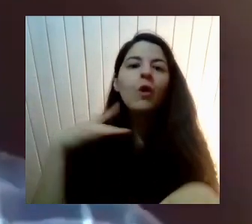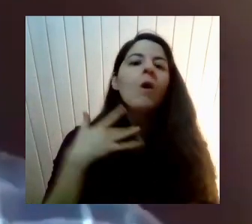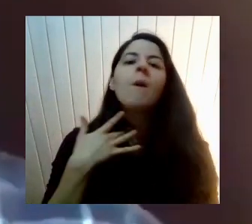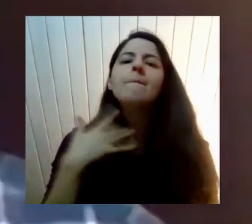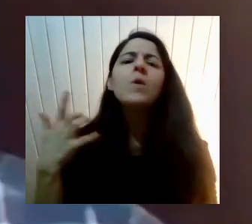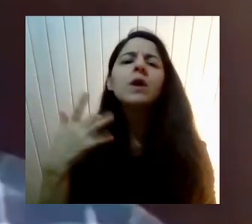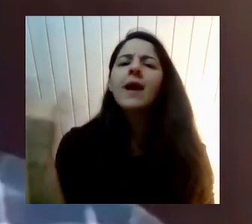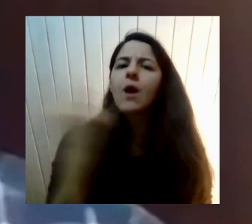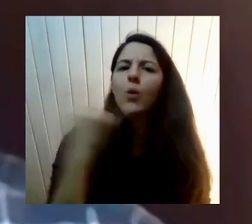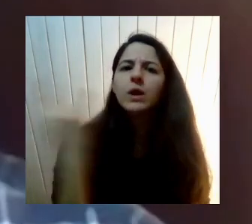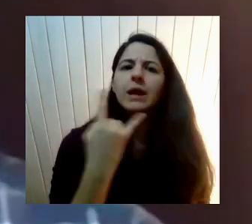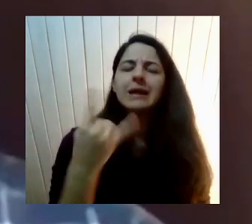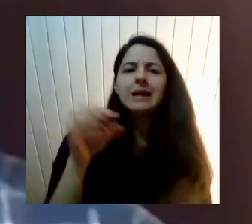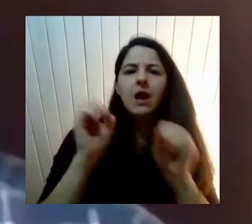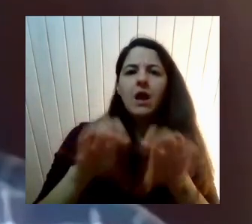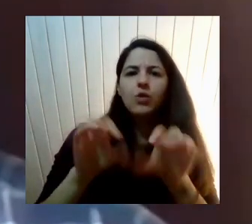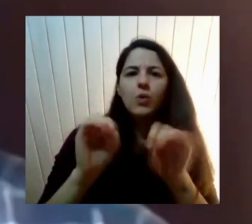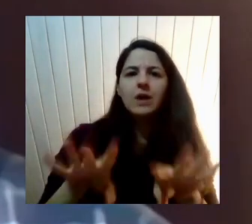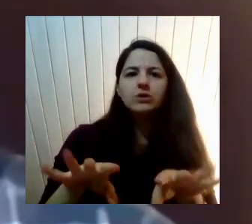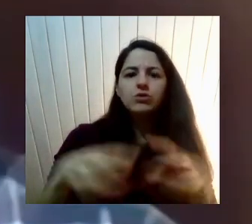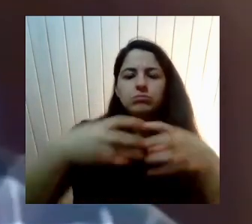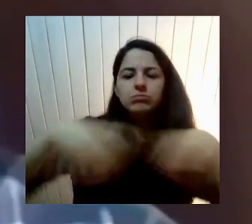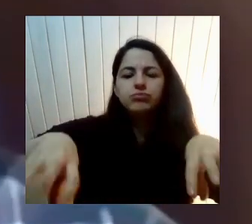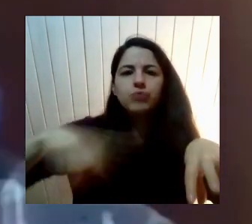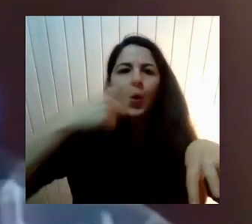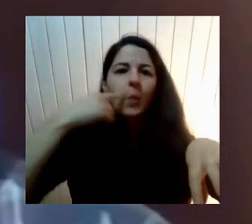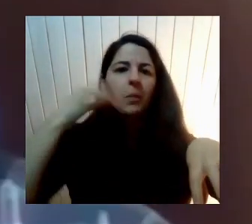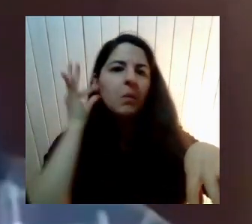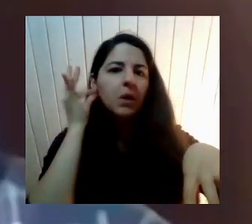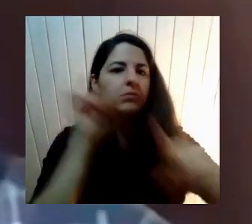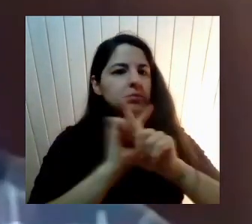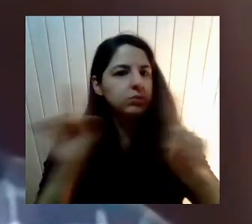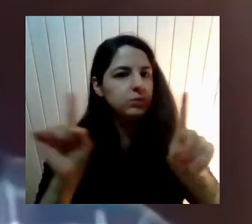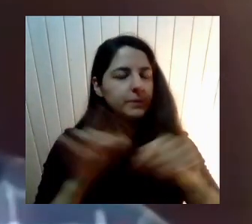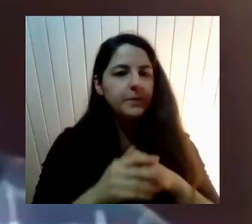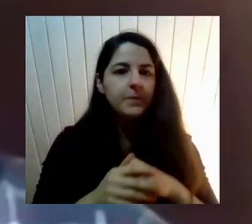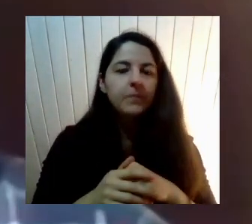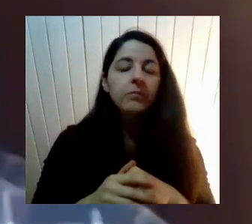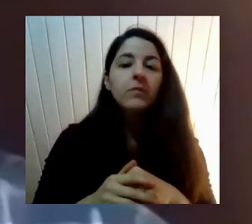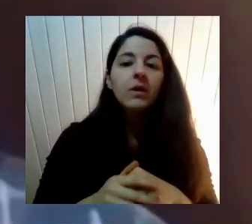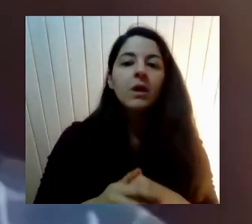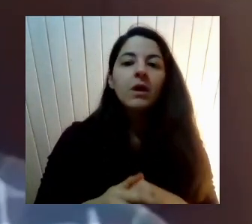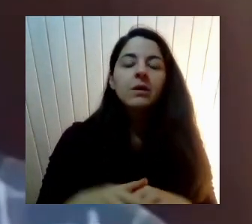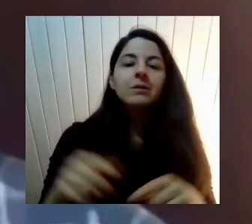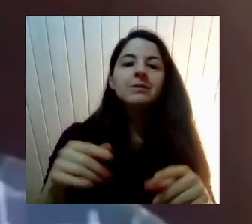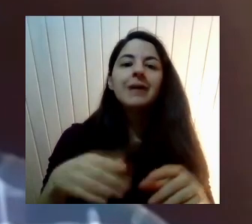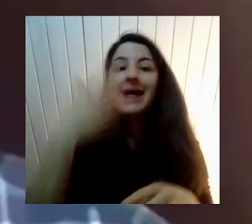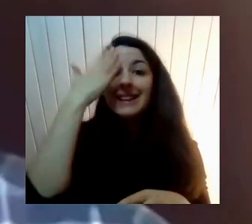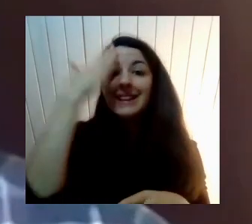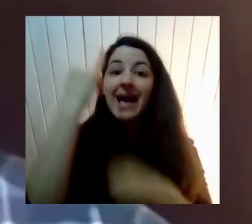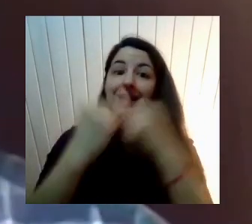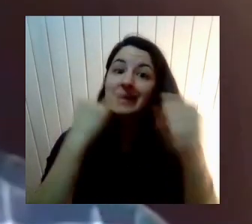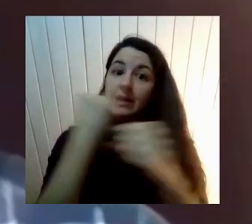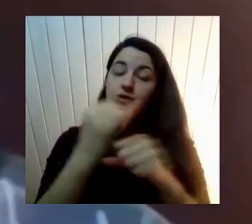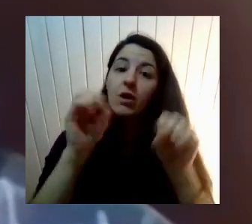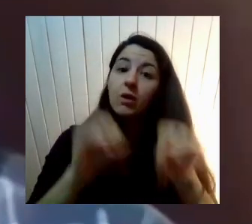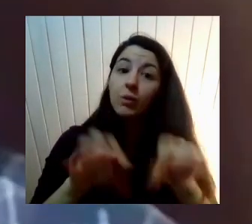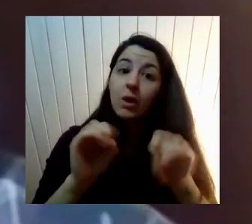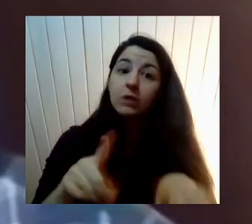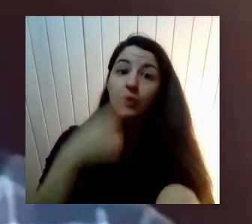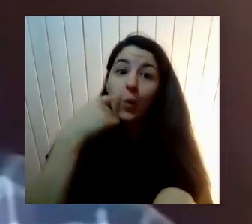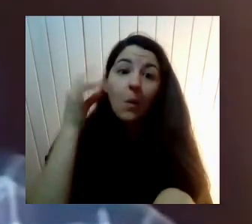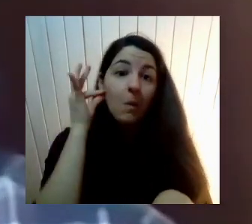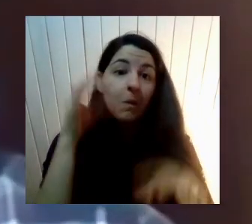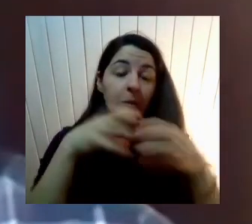educación no sexista Estamos desarrollando En el marco Del Día Internacional De la Educación No Sexista Gracias al apoyo Y organización De la